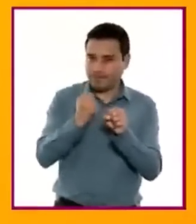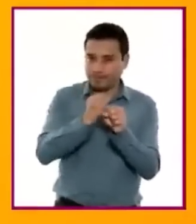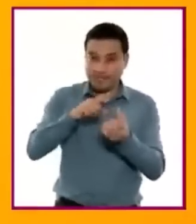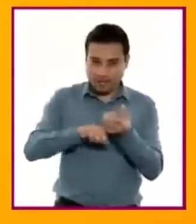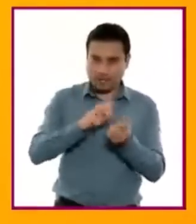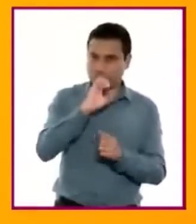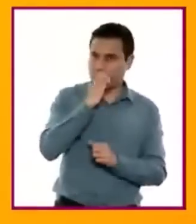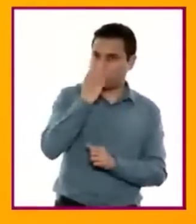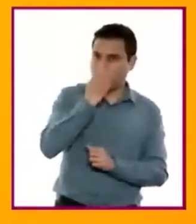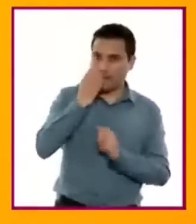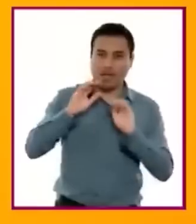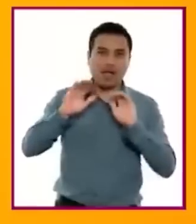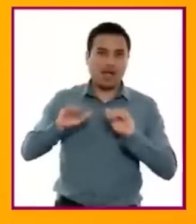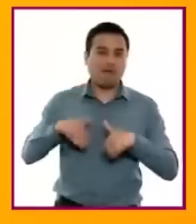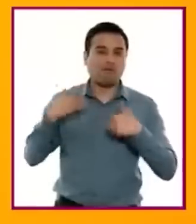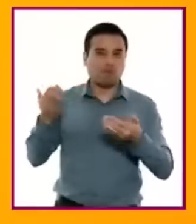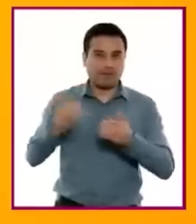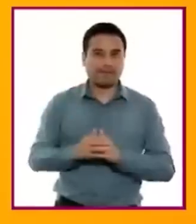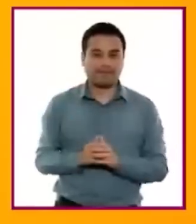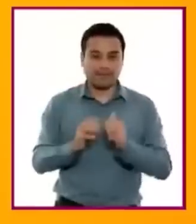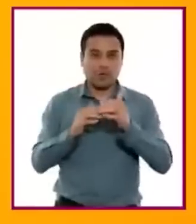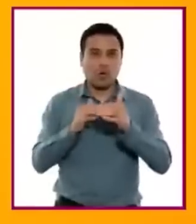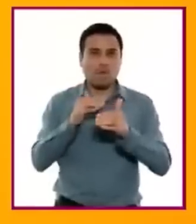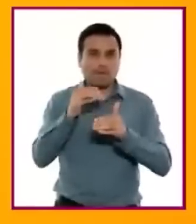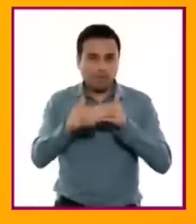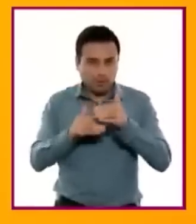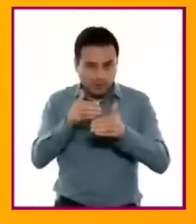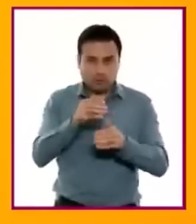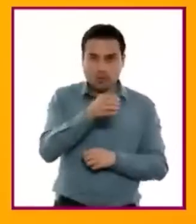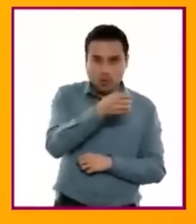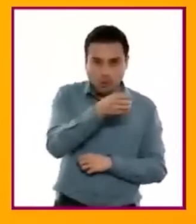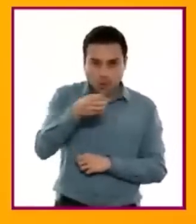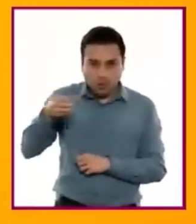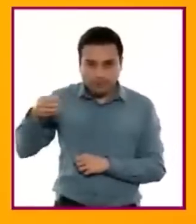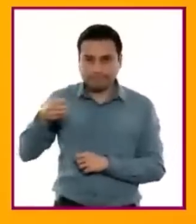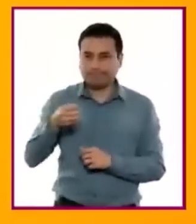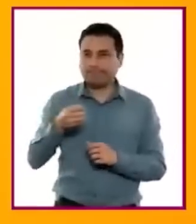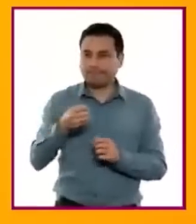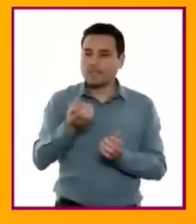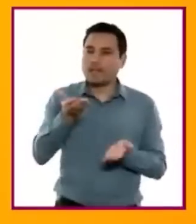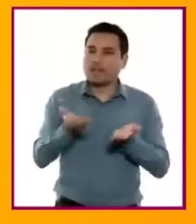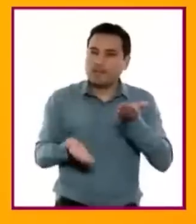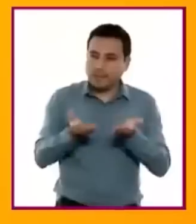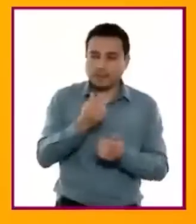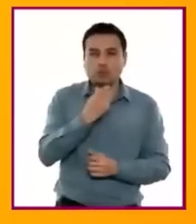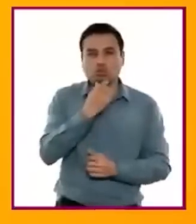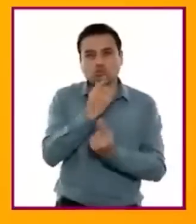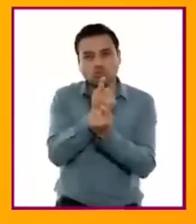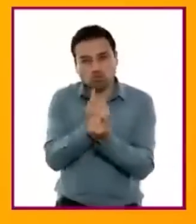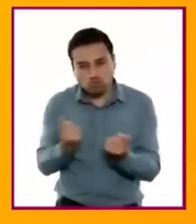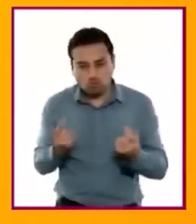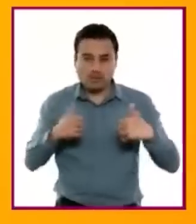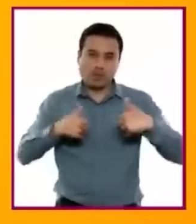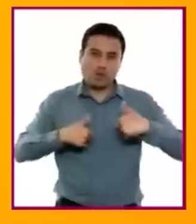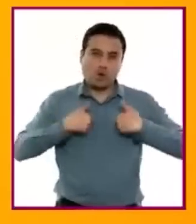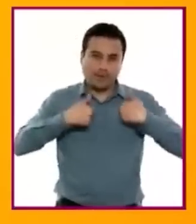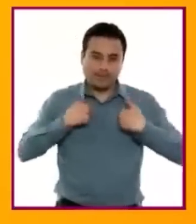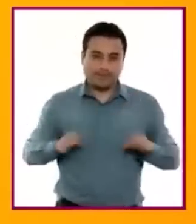dentro y fuera de la escuela, considerando procesos graduales de acuerdo con el desarrollo de niñas, niños y adolescentes. En ese